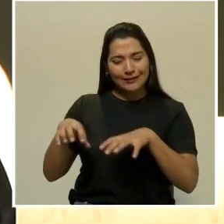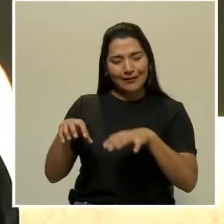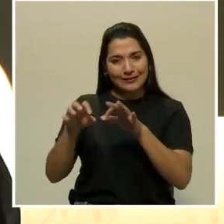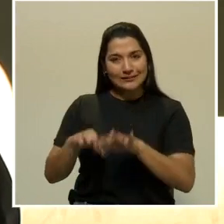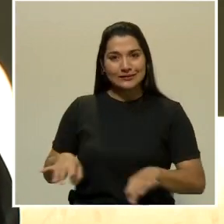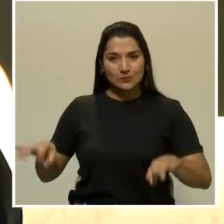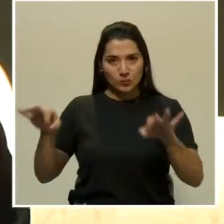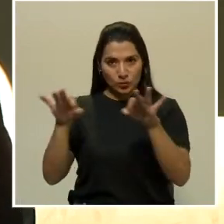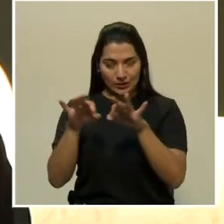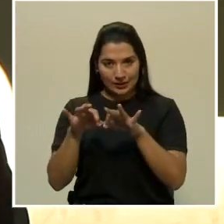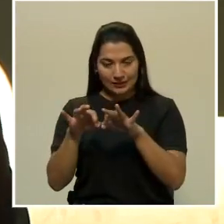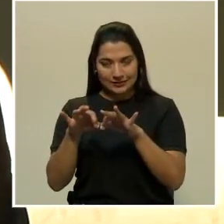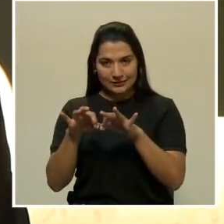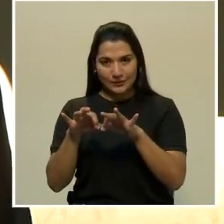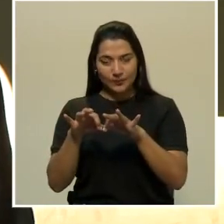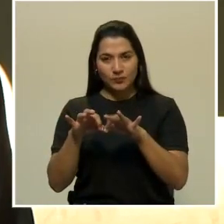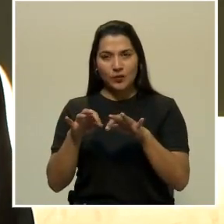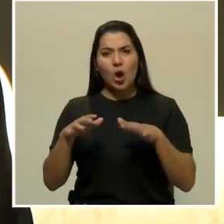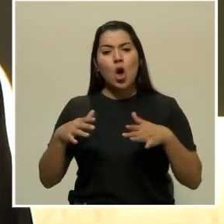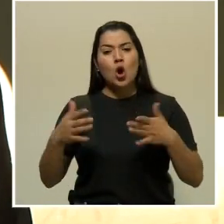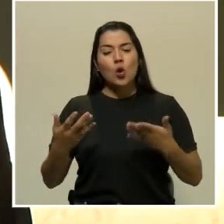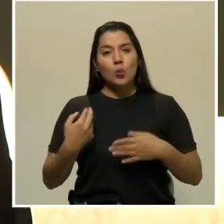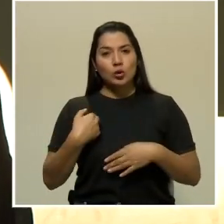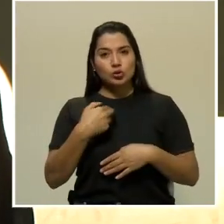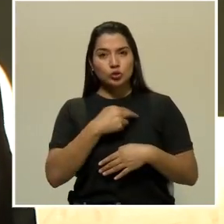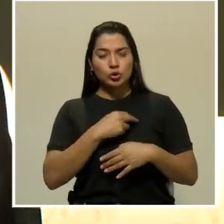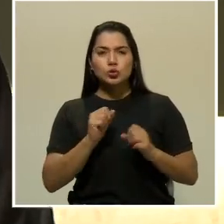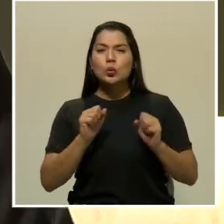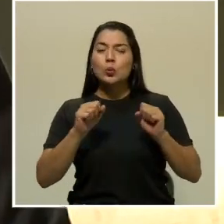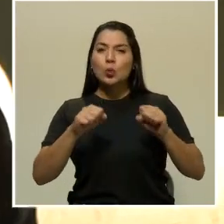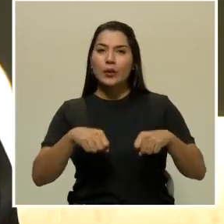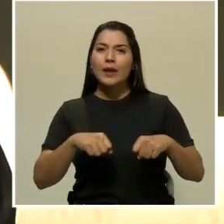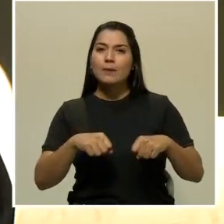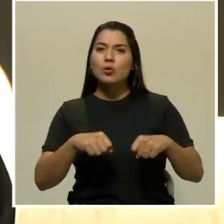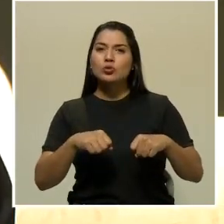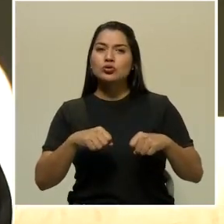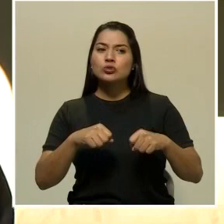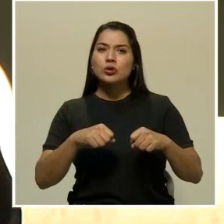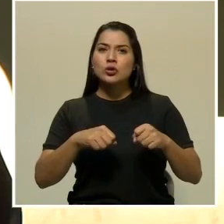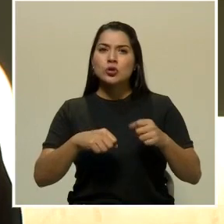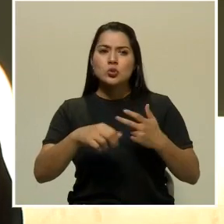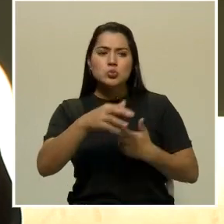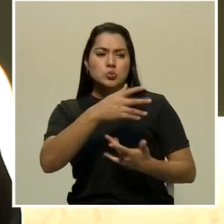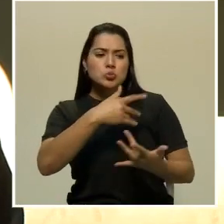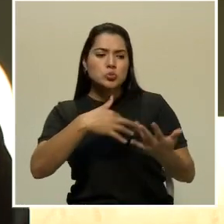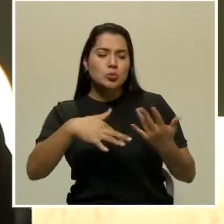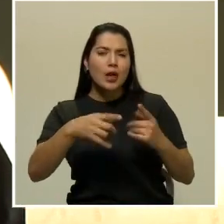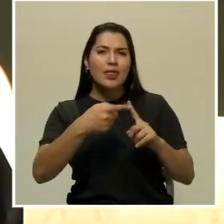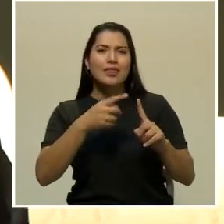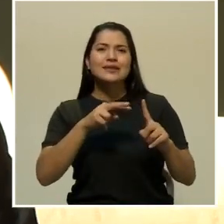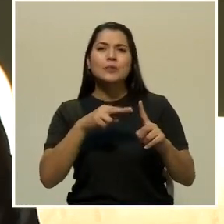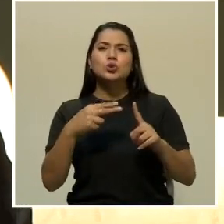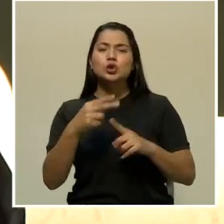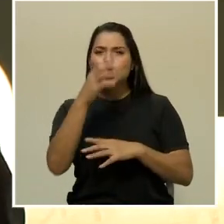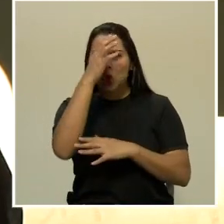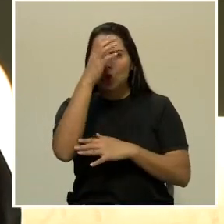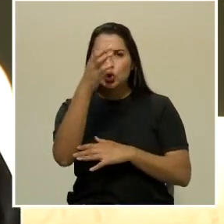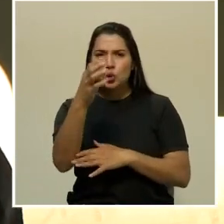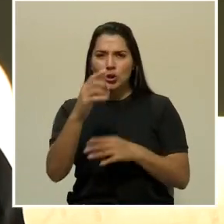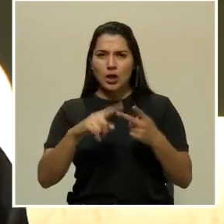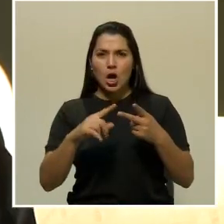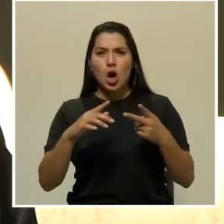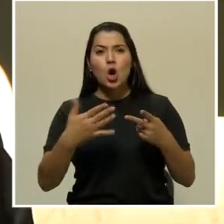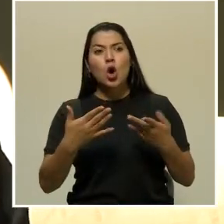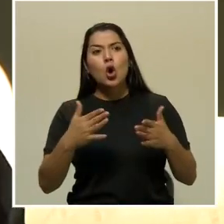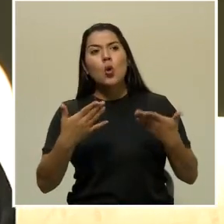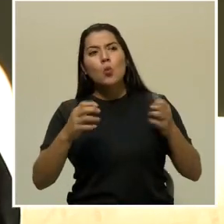vitales. Cómo vamos a poder interactuar culturalmente, cómo vamos a poder ver teatro,